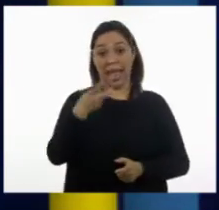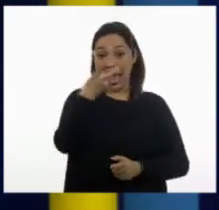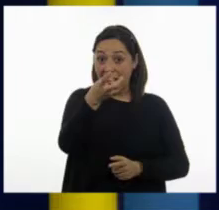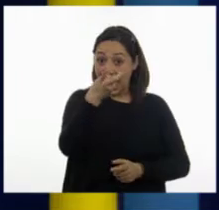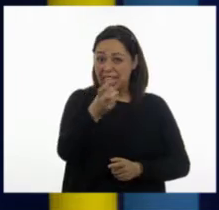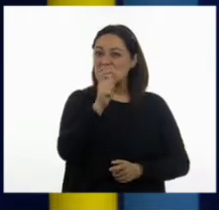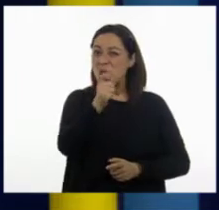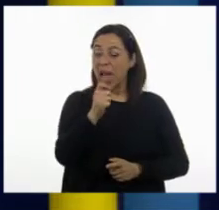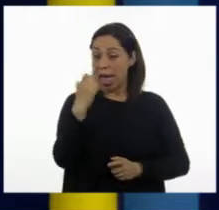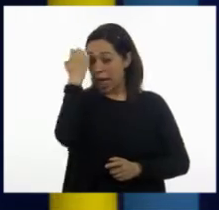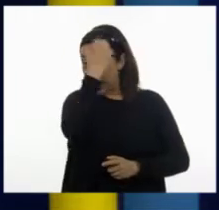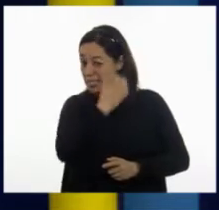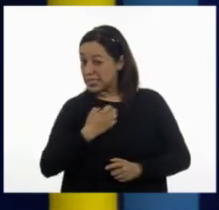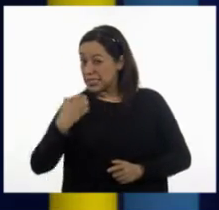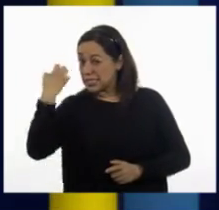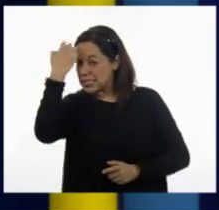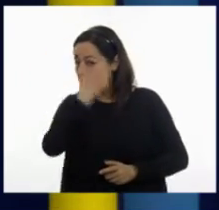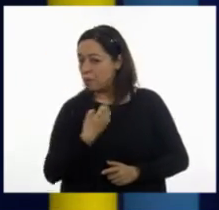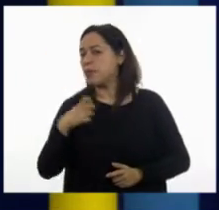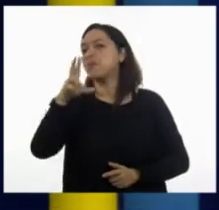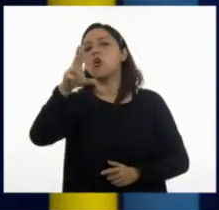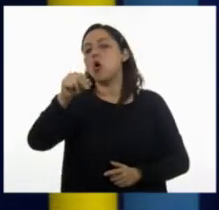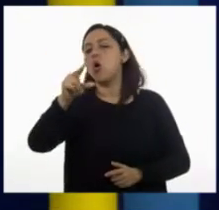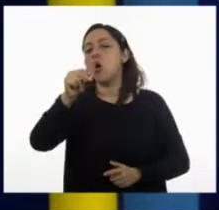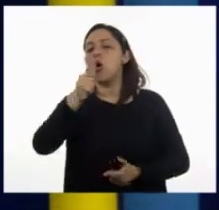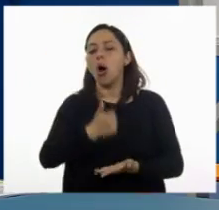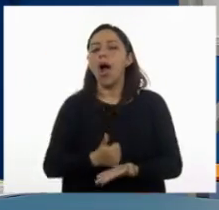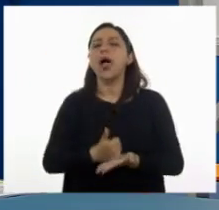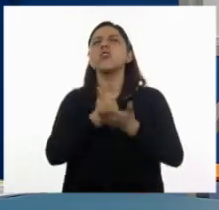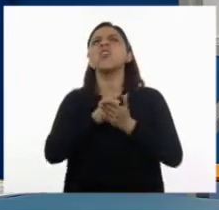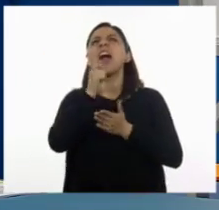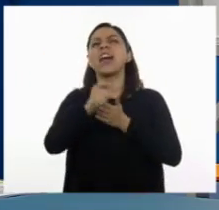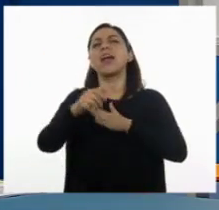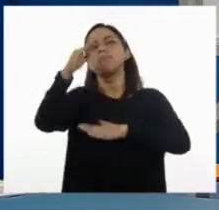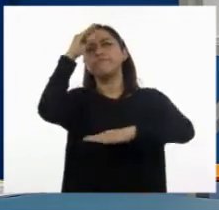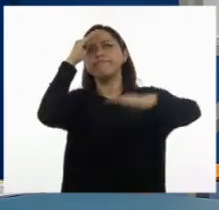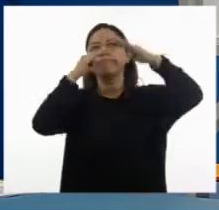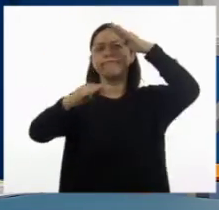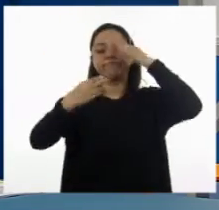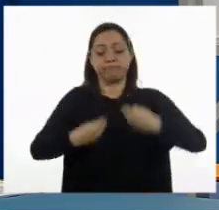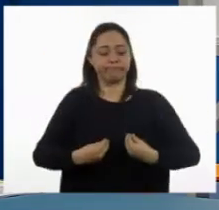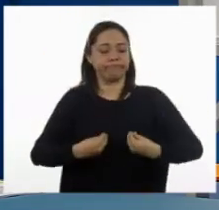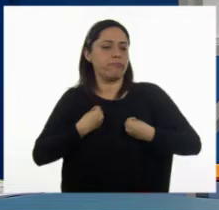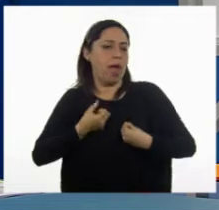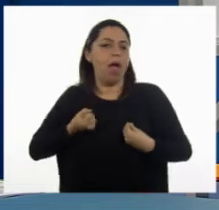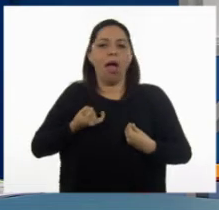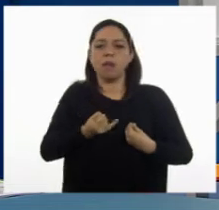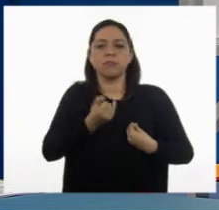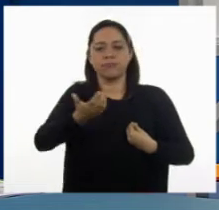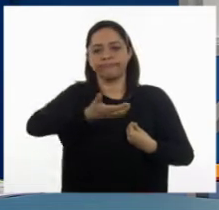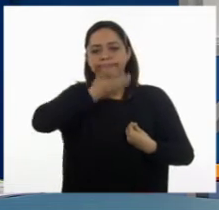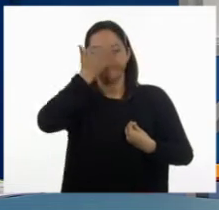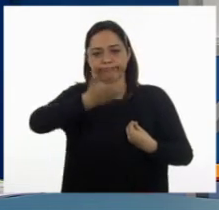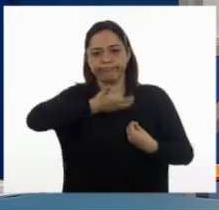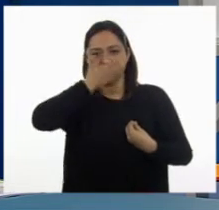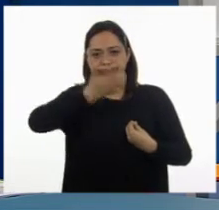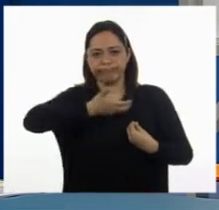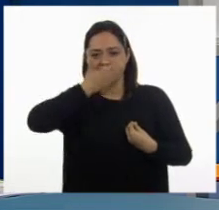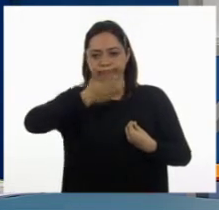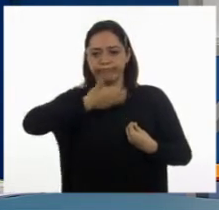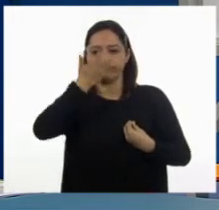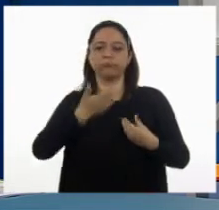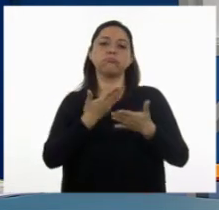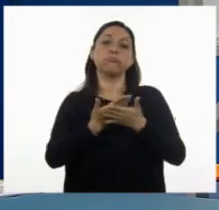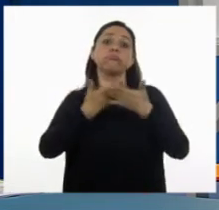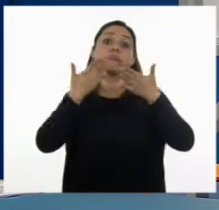ayudarnos a pensar en las situaciones de la vida diaria. Así es. Ahora vamos a pedirle a los alumnos que nos están